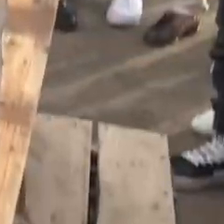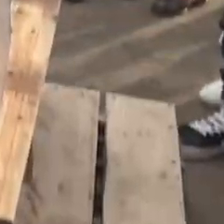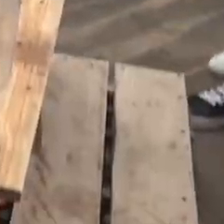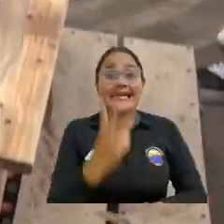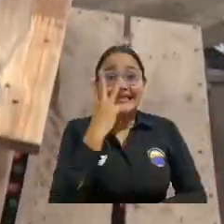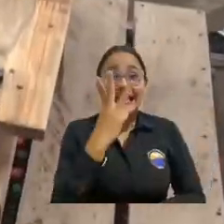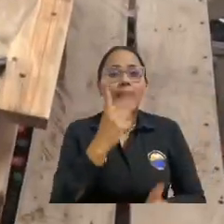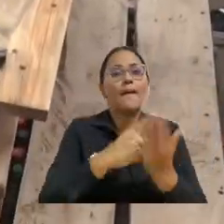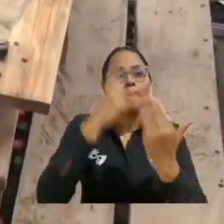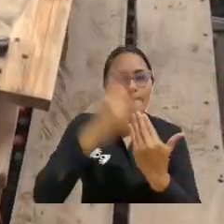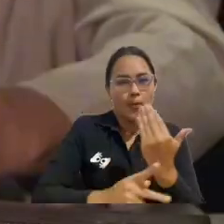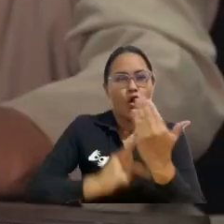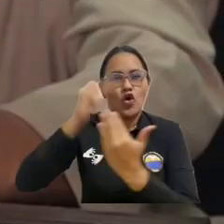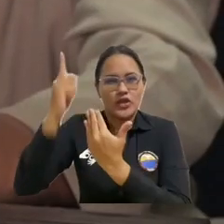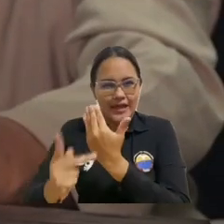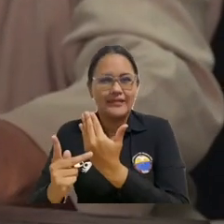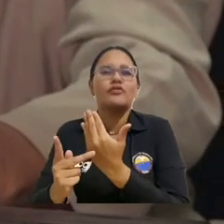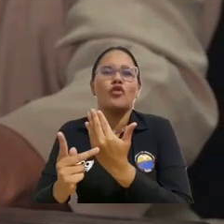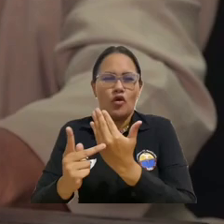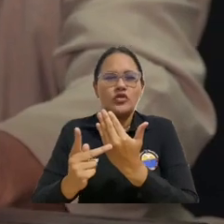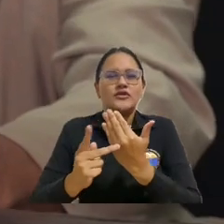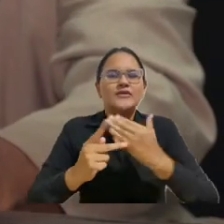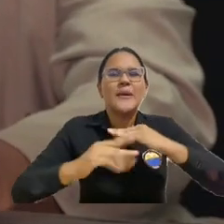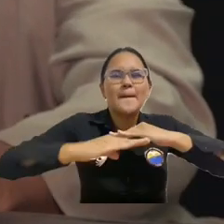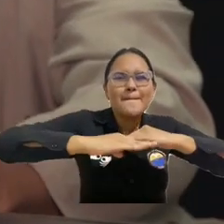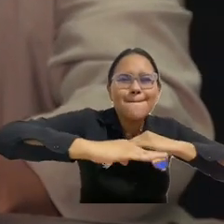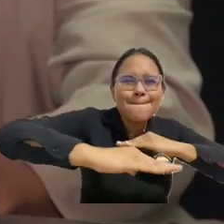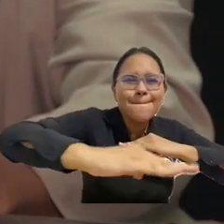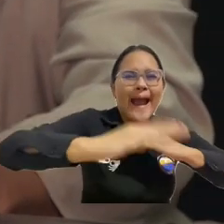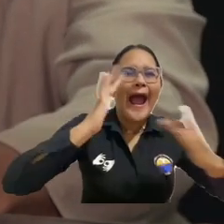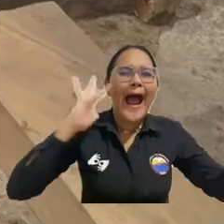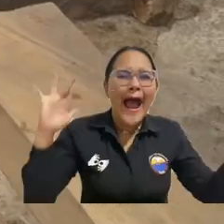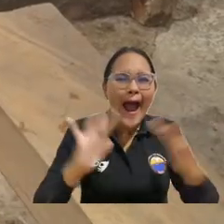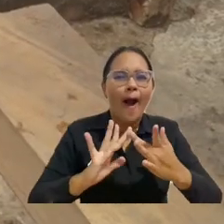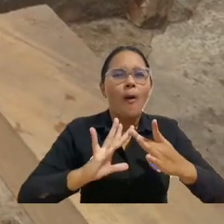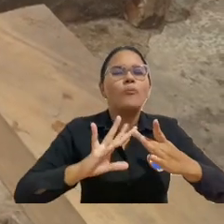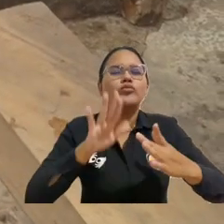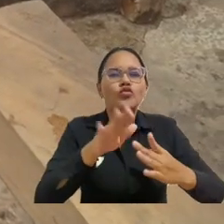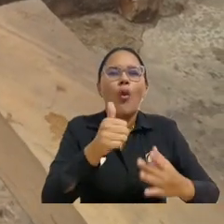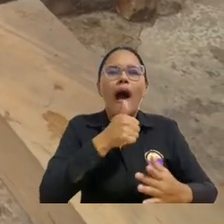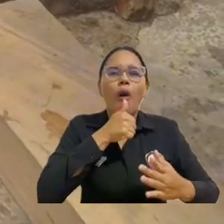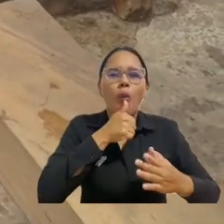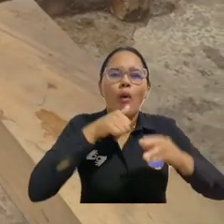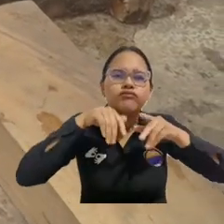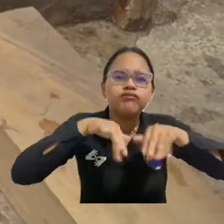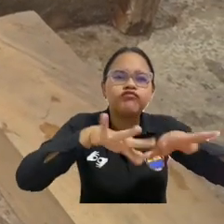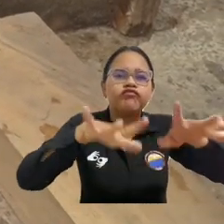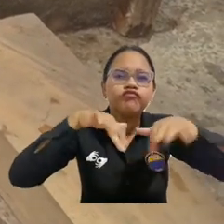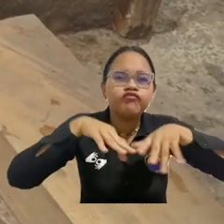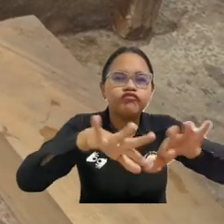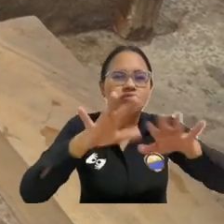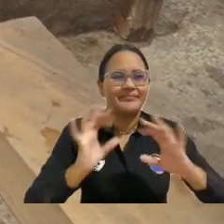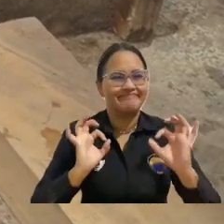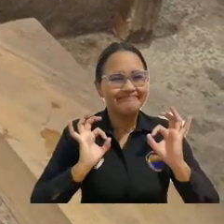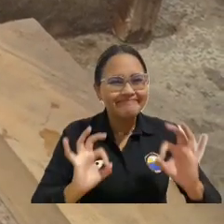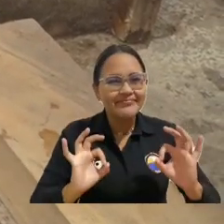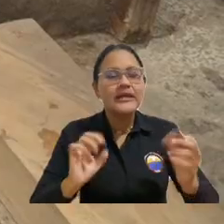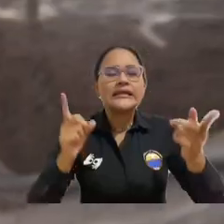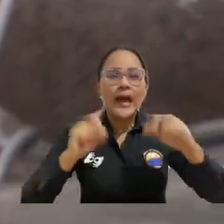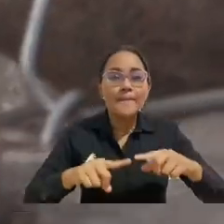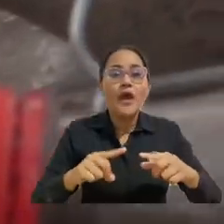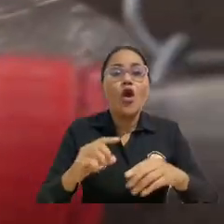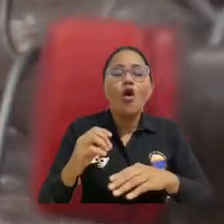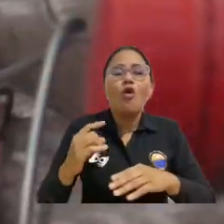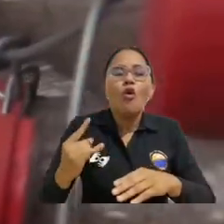Música Tuvimos tres tipos de proyectos, pavimentos que permitan el drenaje y el uso adecuado del agua y que además